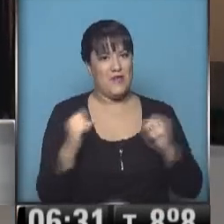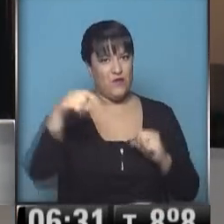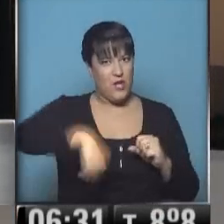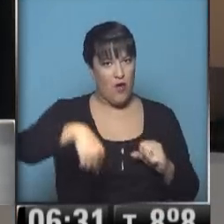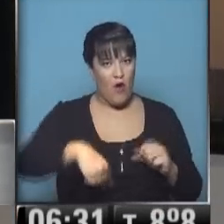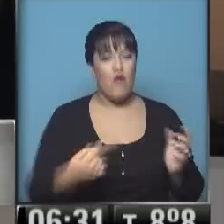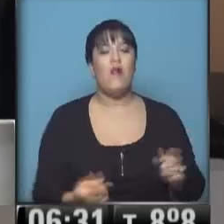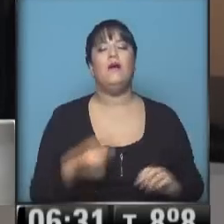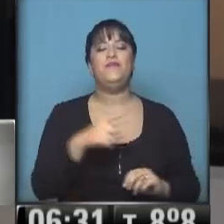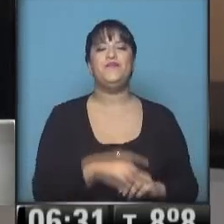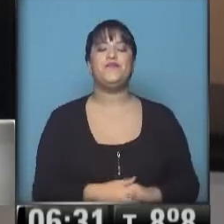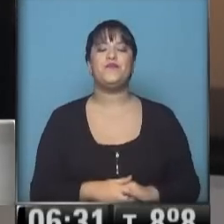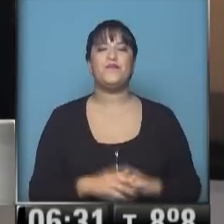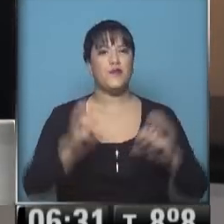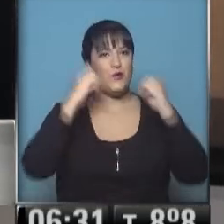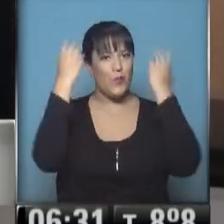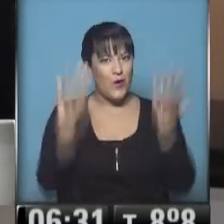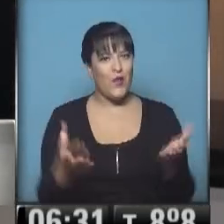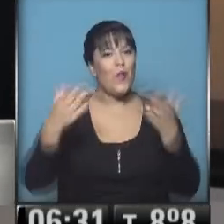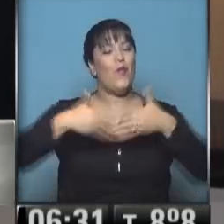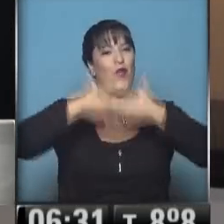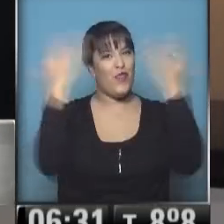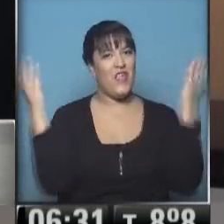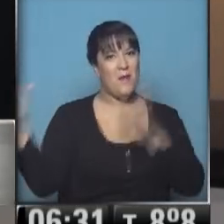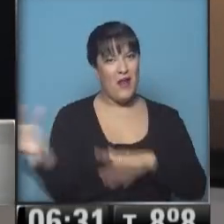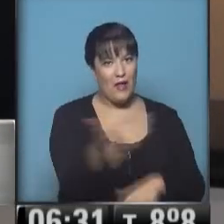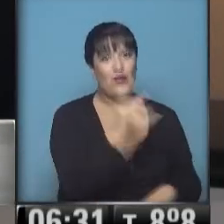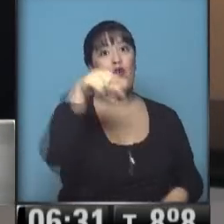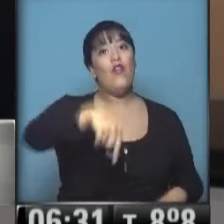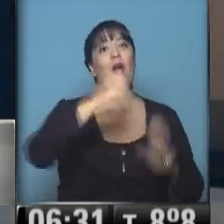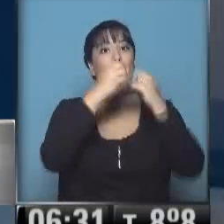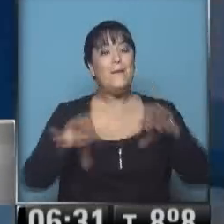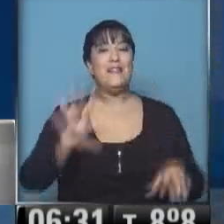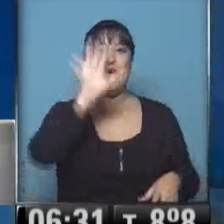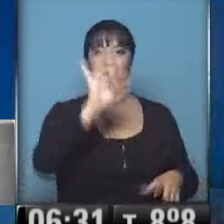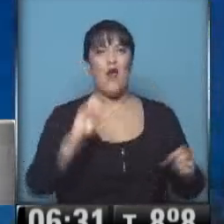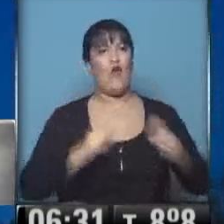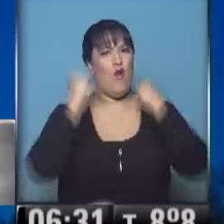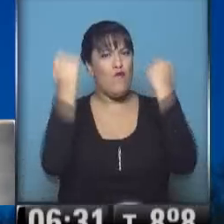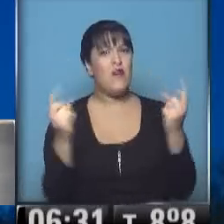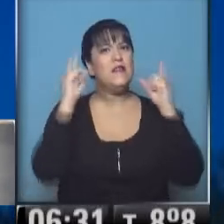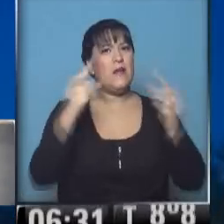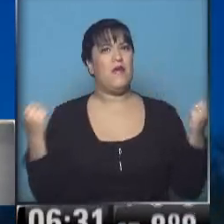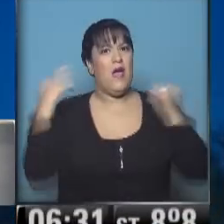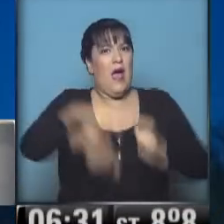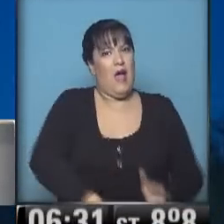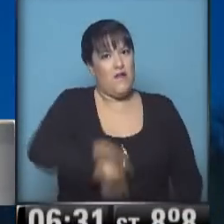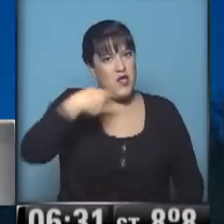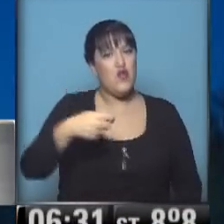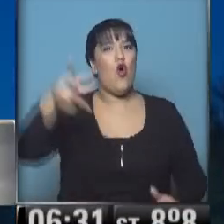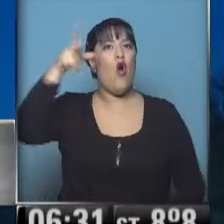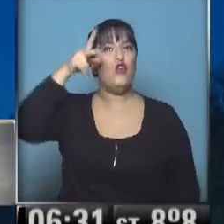lo mismo el conurbano. ¿Cómo están? Muy buenos días para todos. A empezar la mitad de semana con mucha fuerza y con abrigo. Ocho grados,